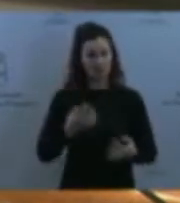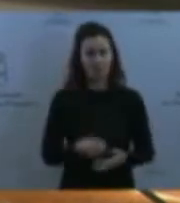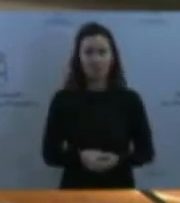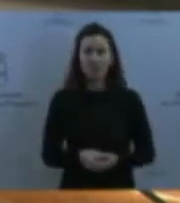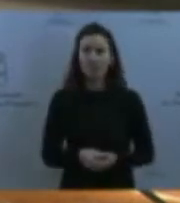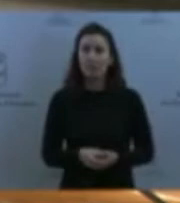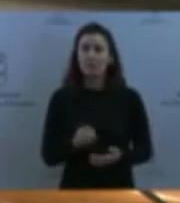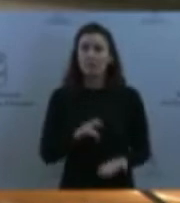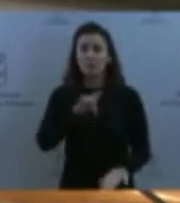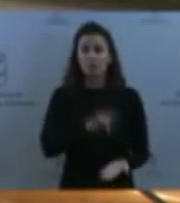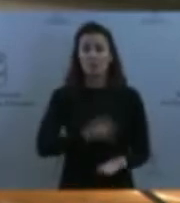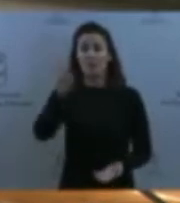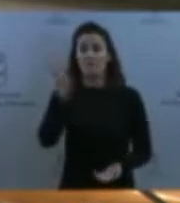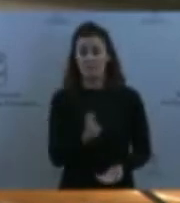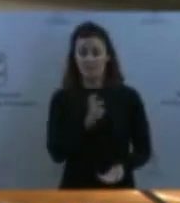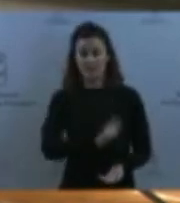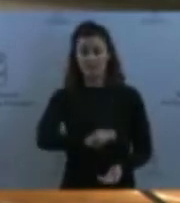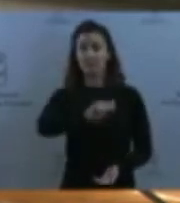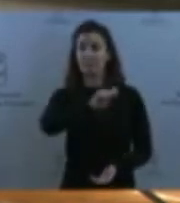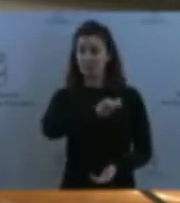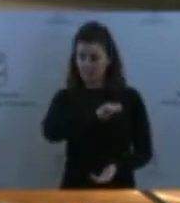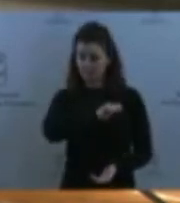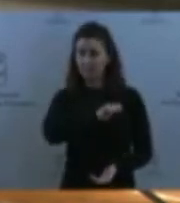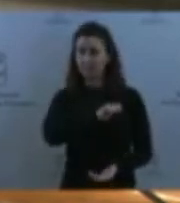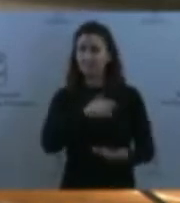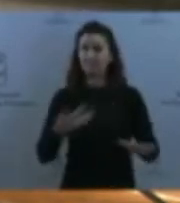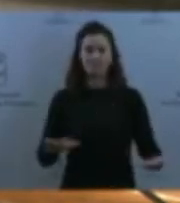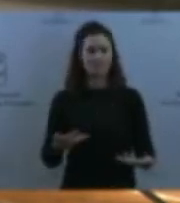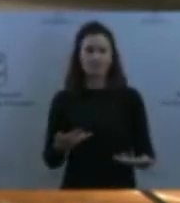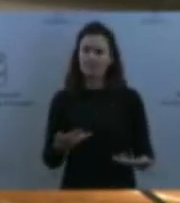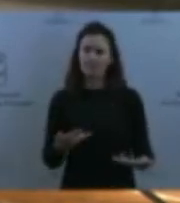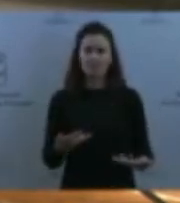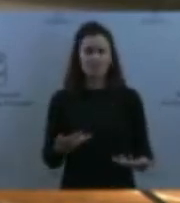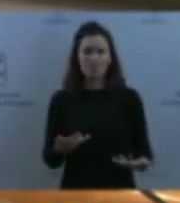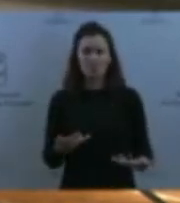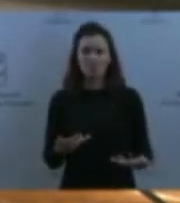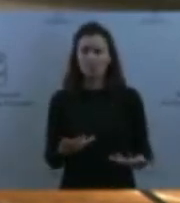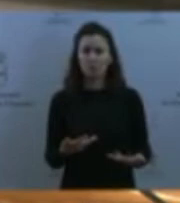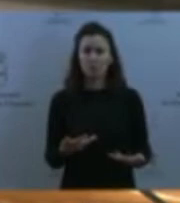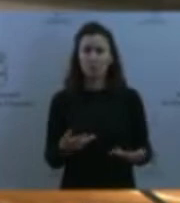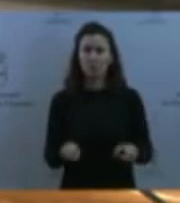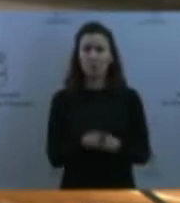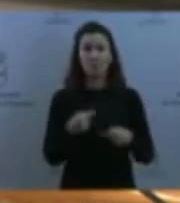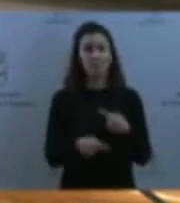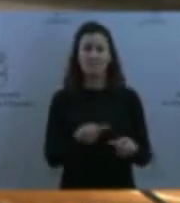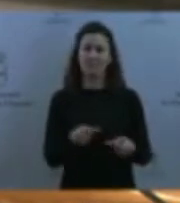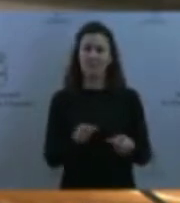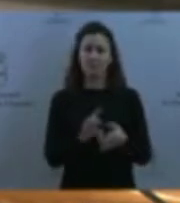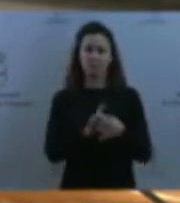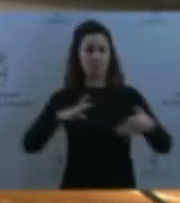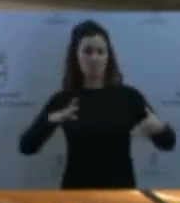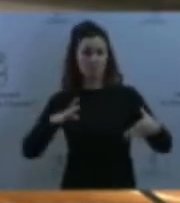alguna manera, muchos de ellos llevan muchos años ya fuera de su familia y habiendo vivido situaciones muy difíciles.